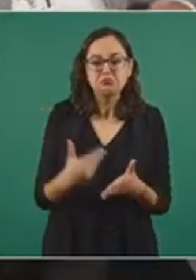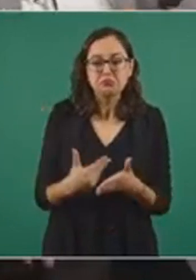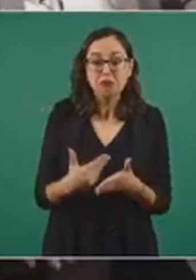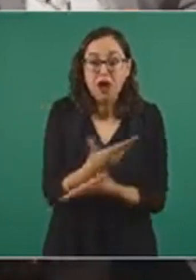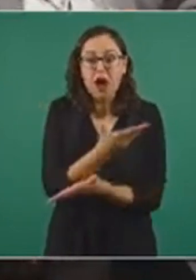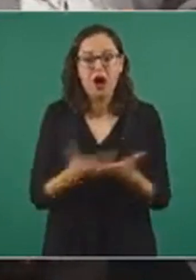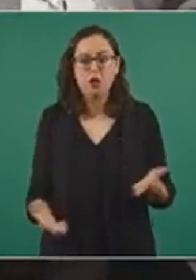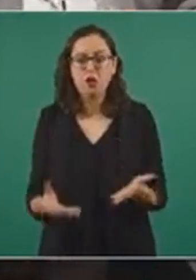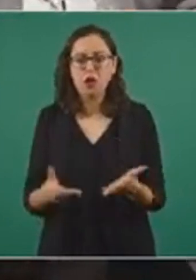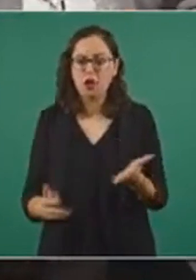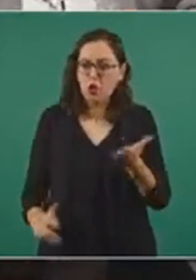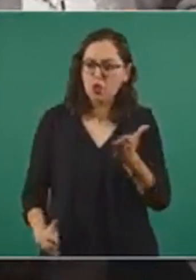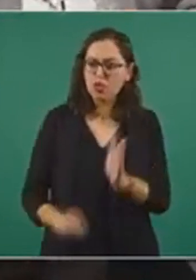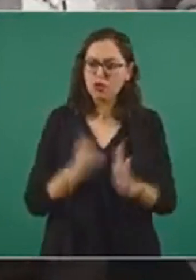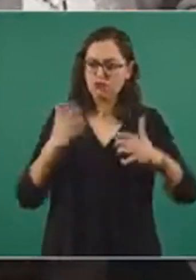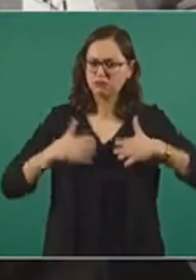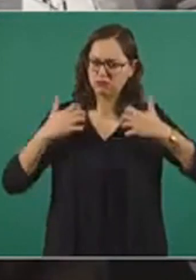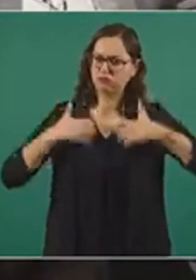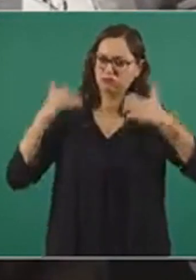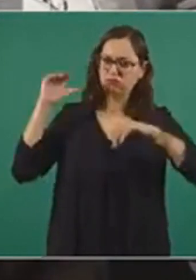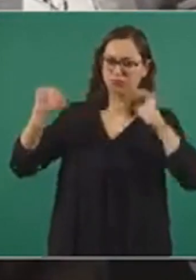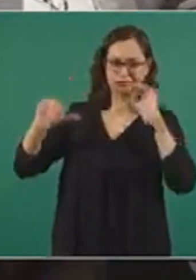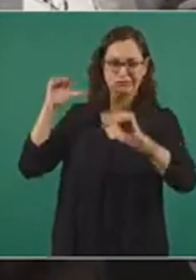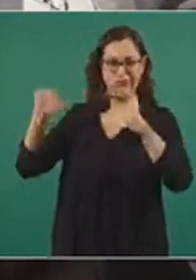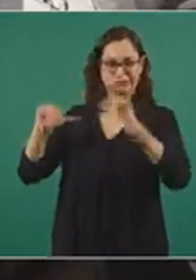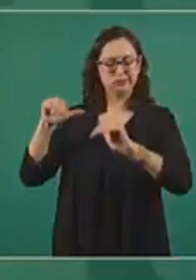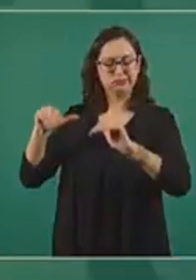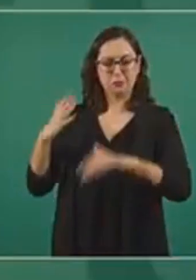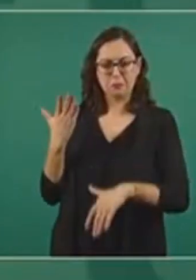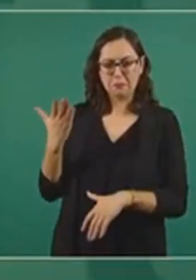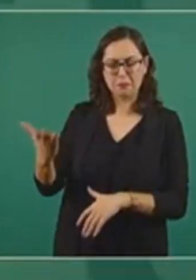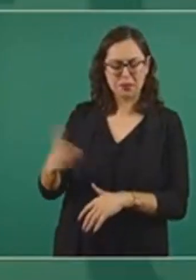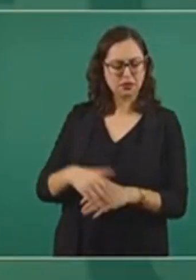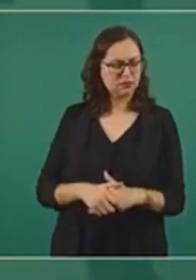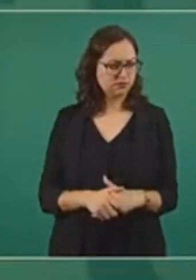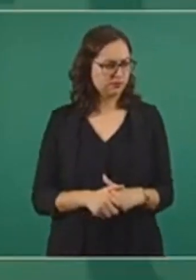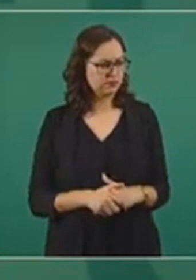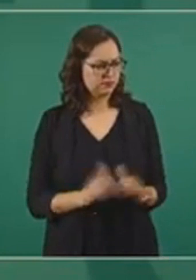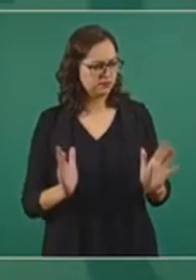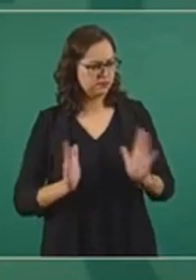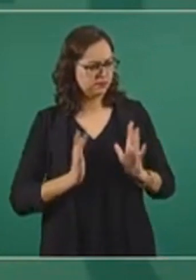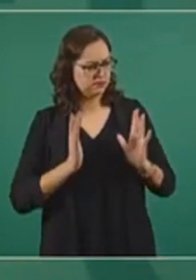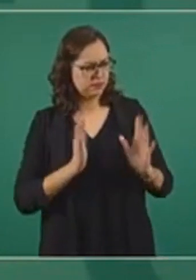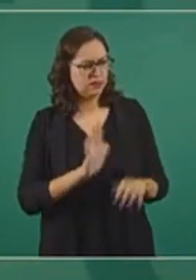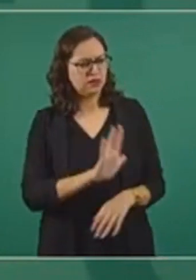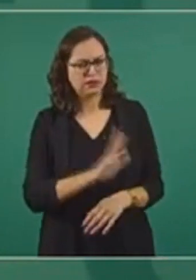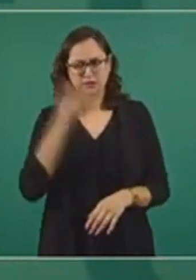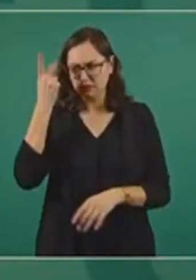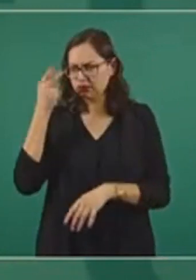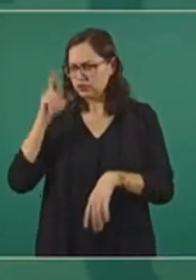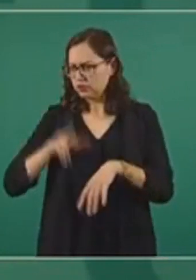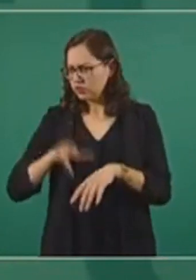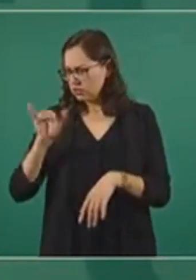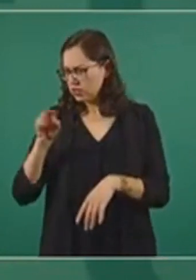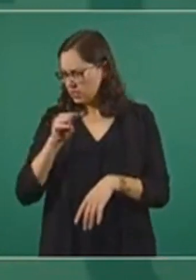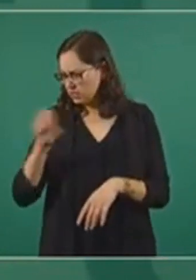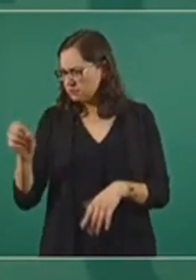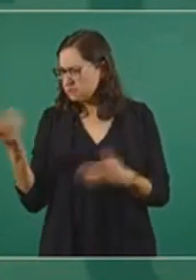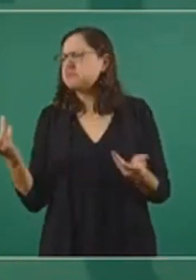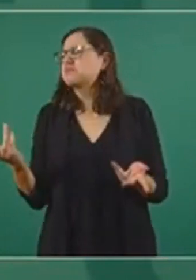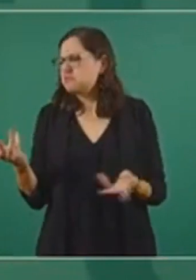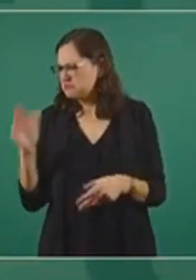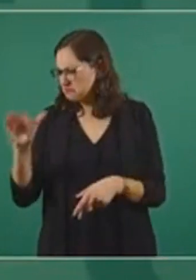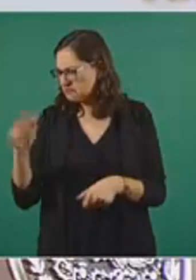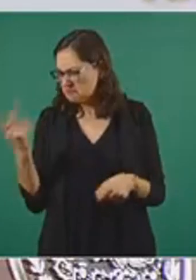Y yo le he pedido su opinión al director del Seguro, ya me explicó